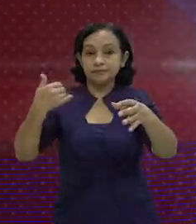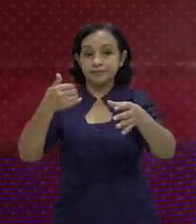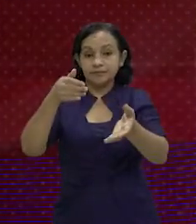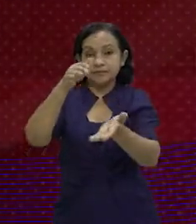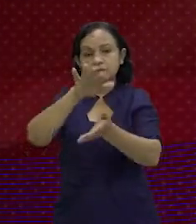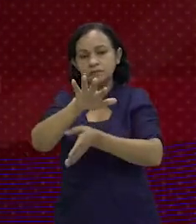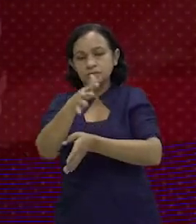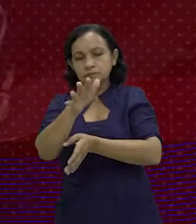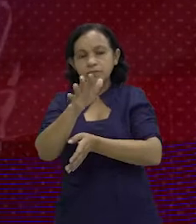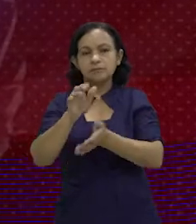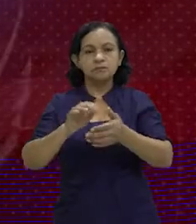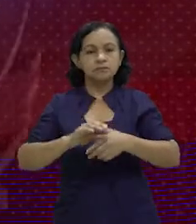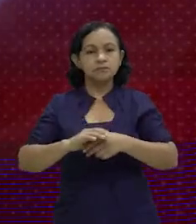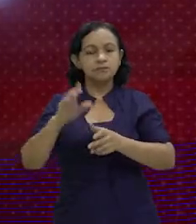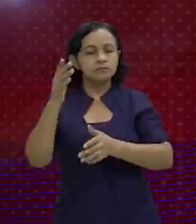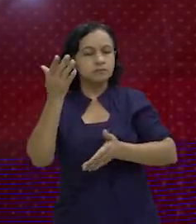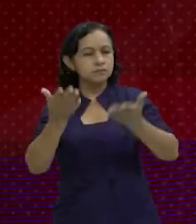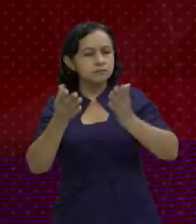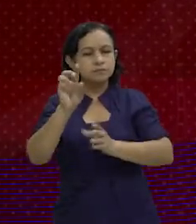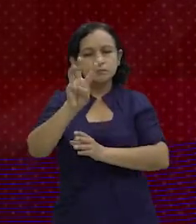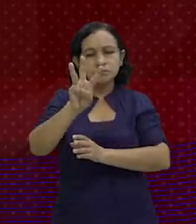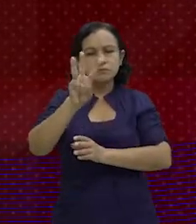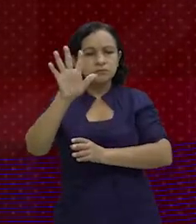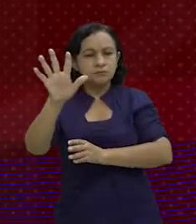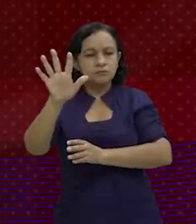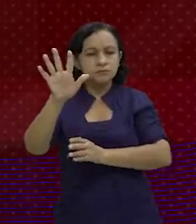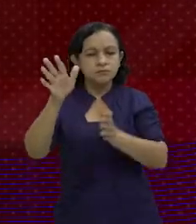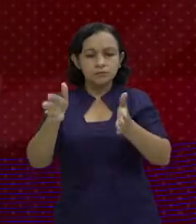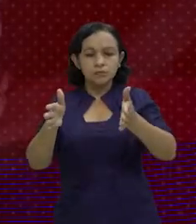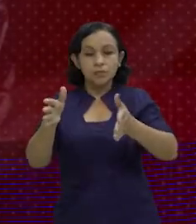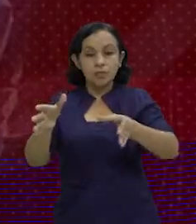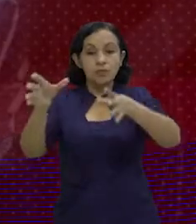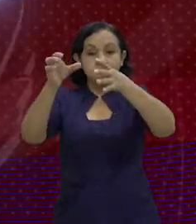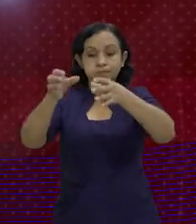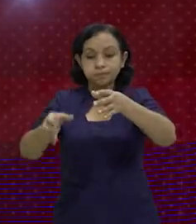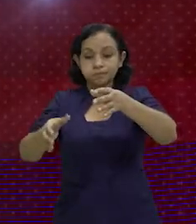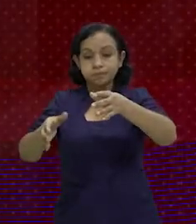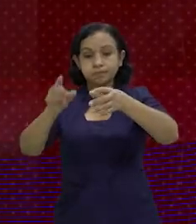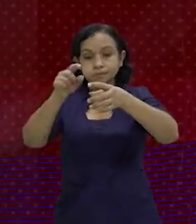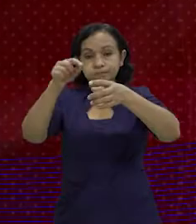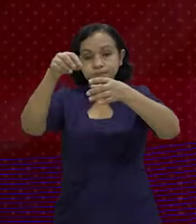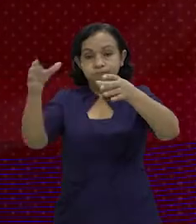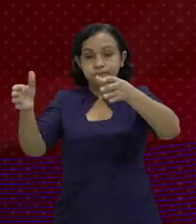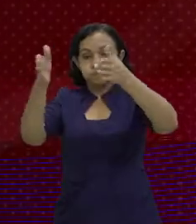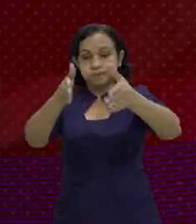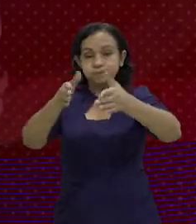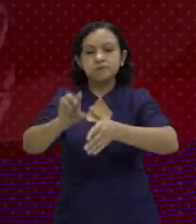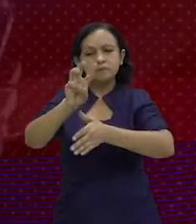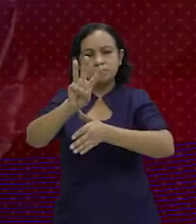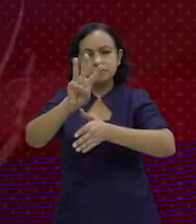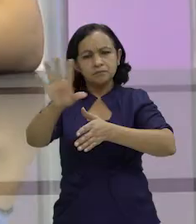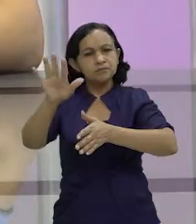alcanzan alrededor de quizás 35 bloques en un jumbo. Y eso